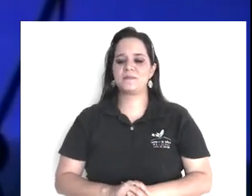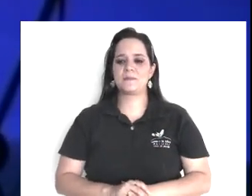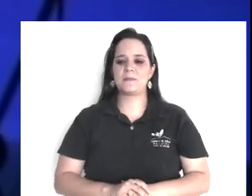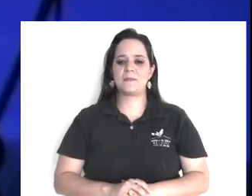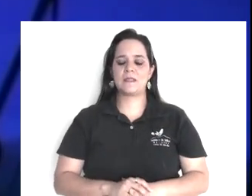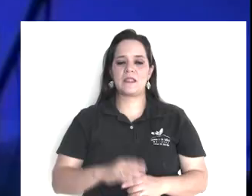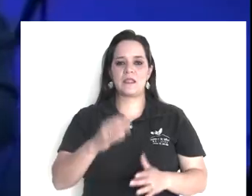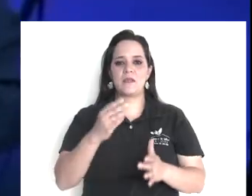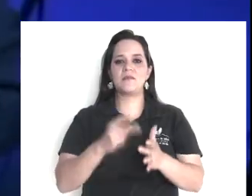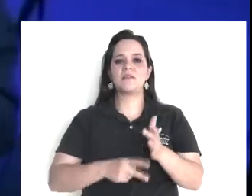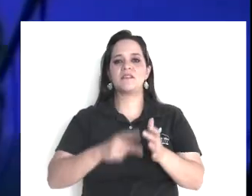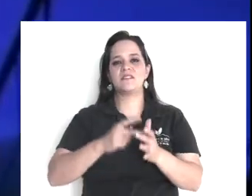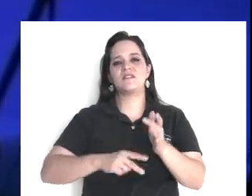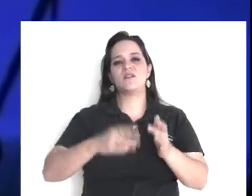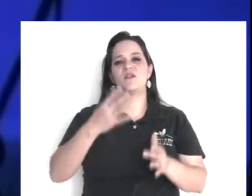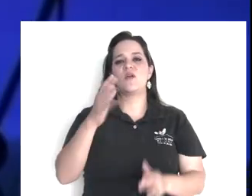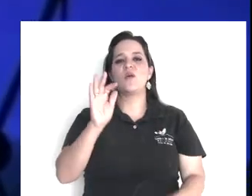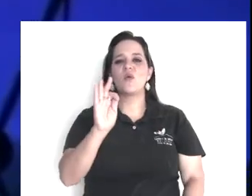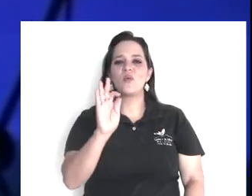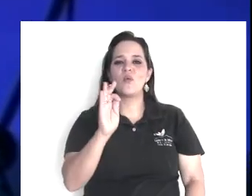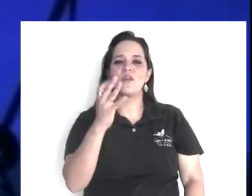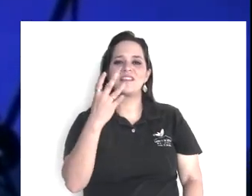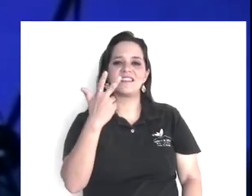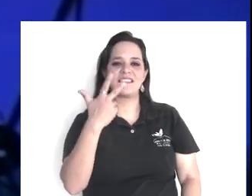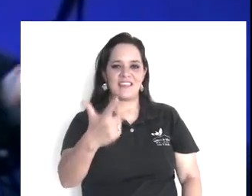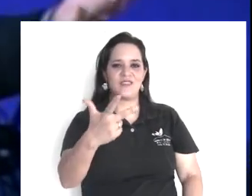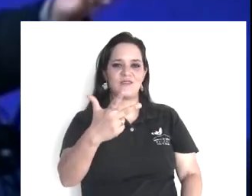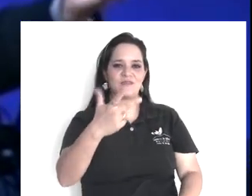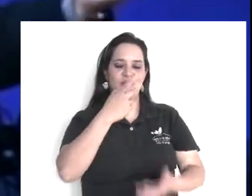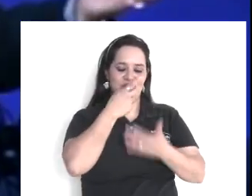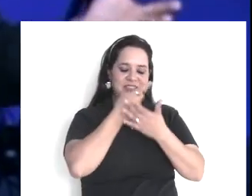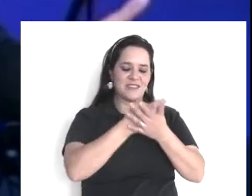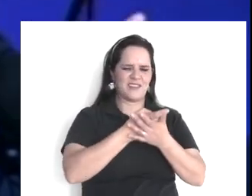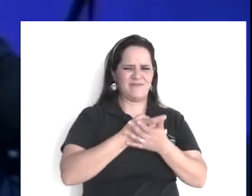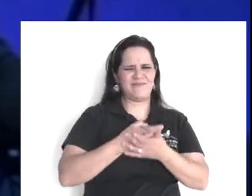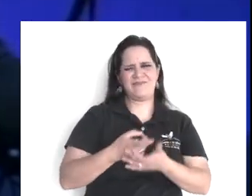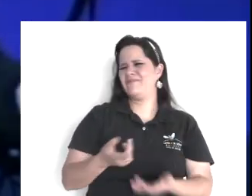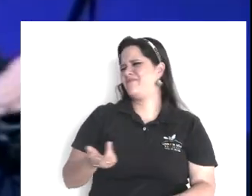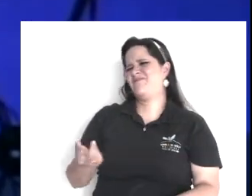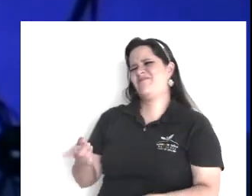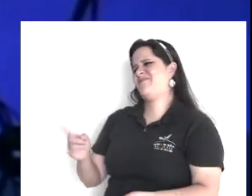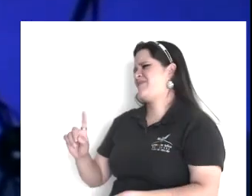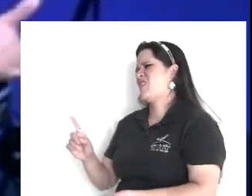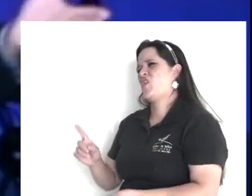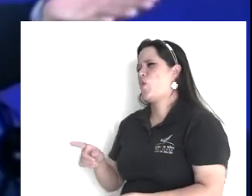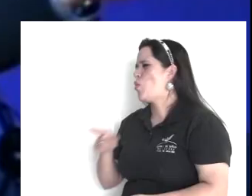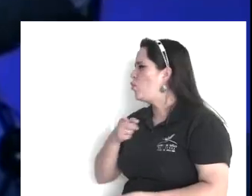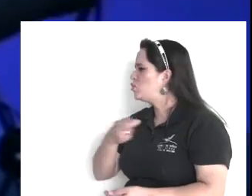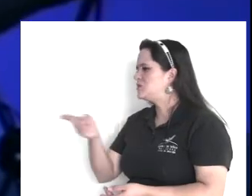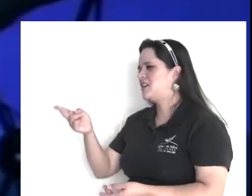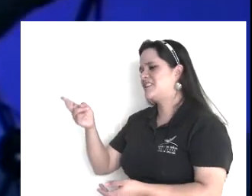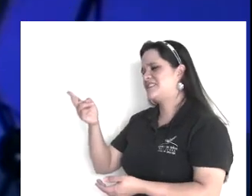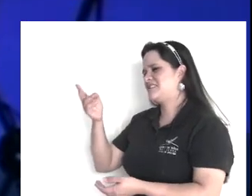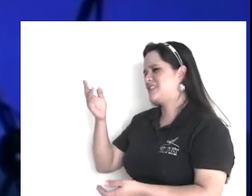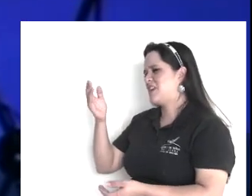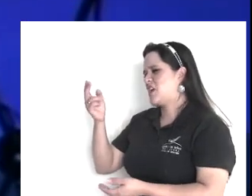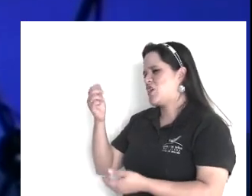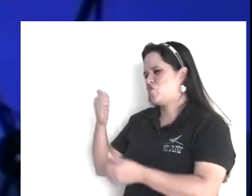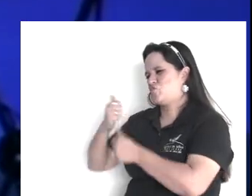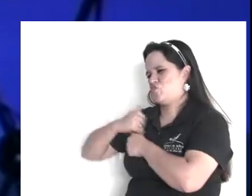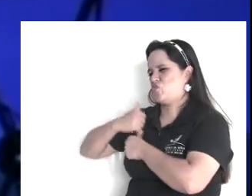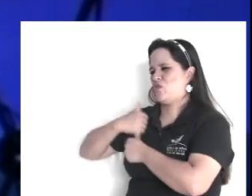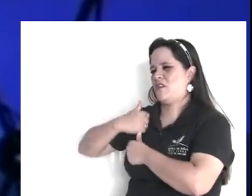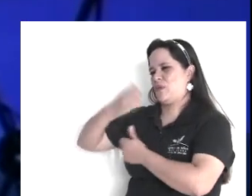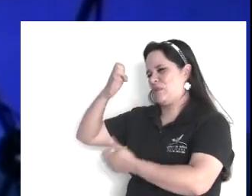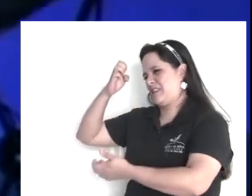dice el 48, ¿acaso ha creído en él, alguno de los gobernantes, o de los fariseos? más esta gente, que no sabe la ley, a ellos si